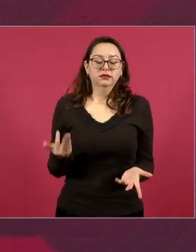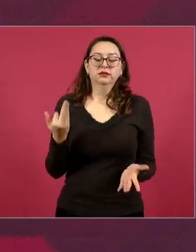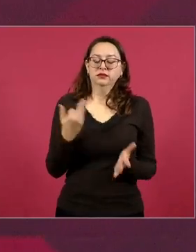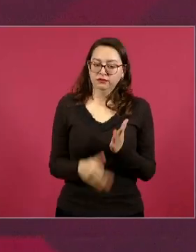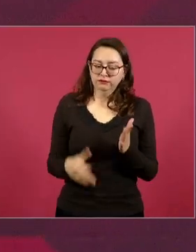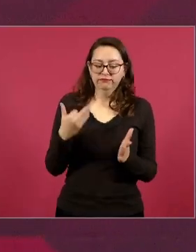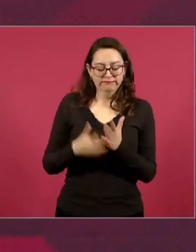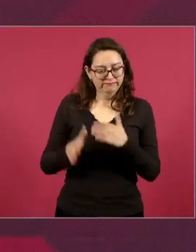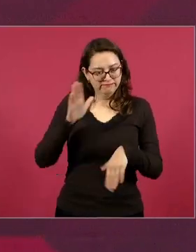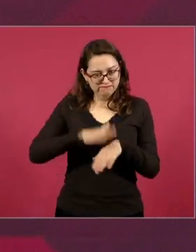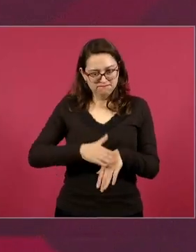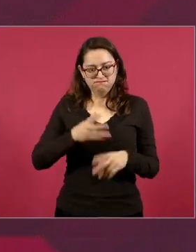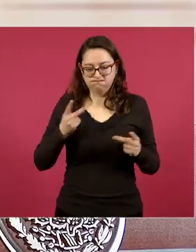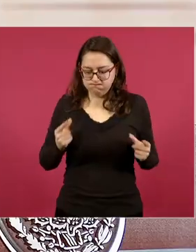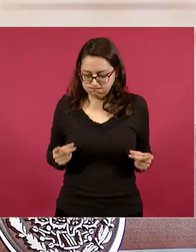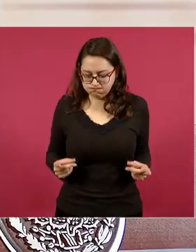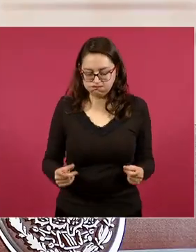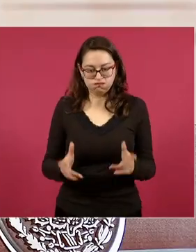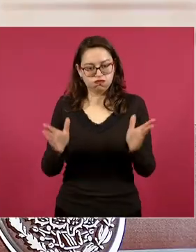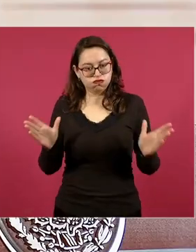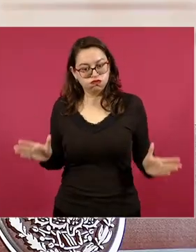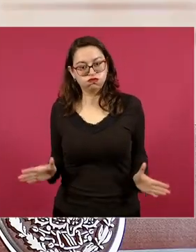empujando la reforma